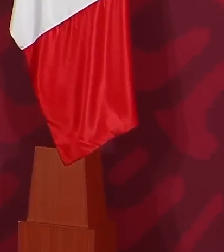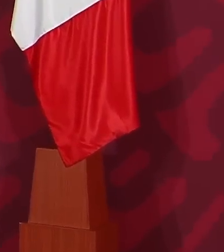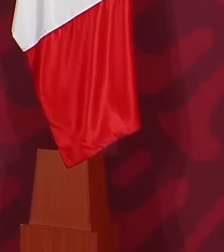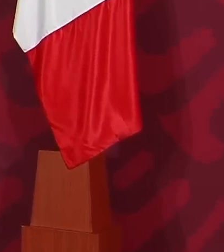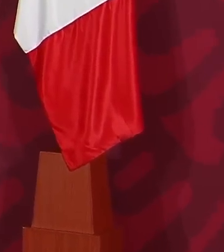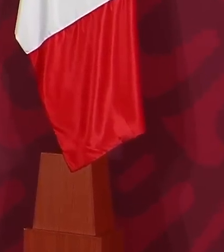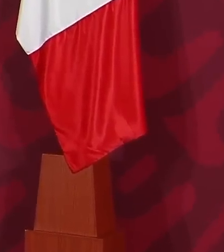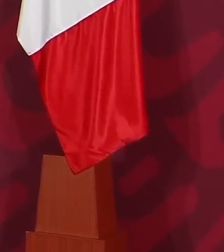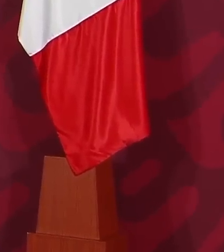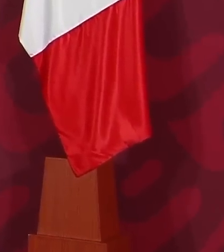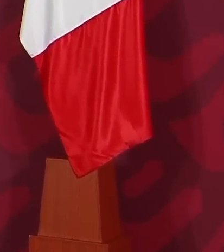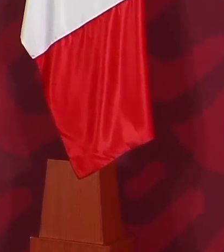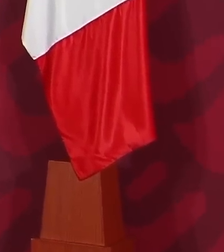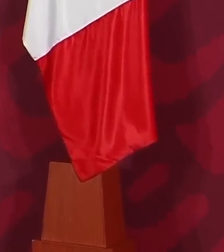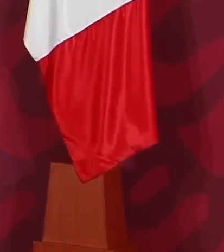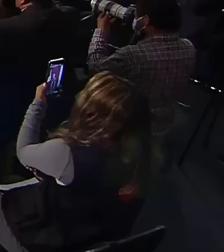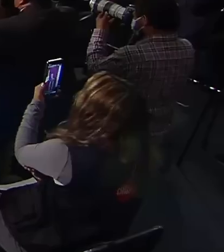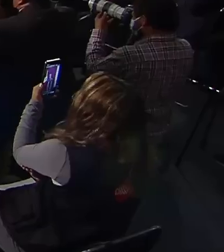diferencia.